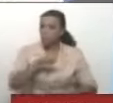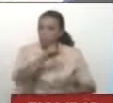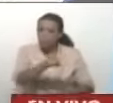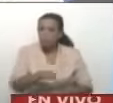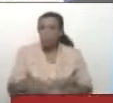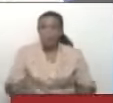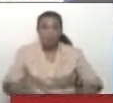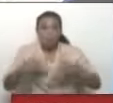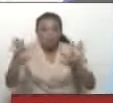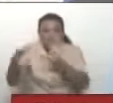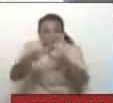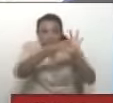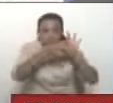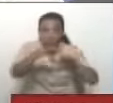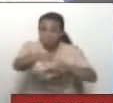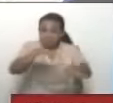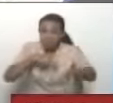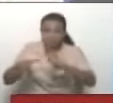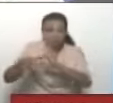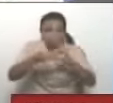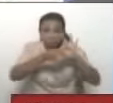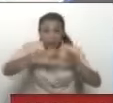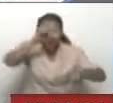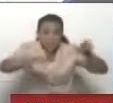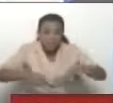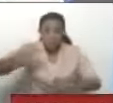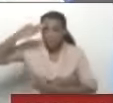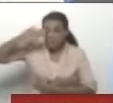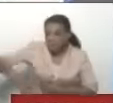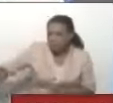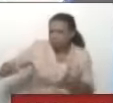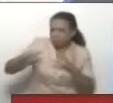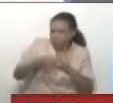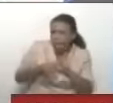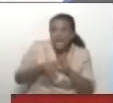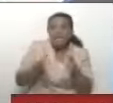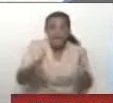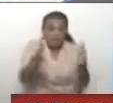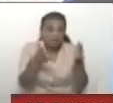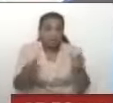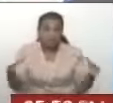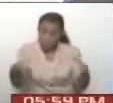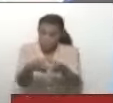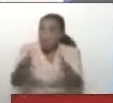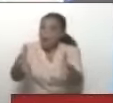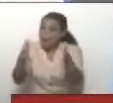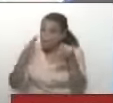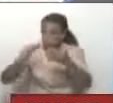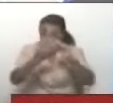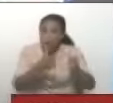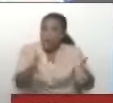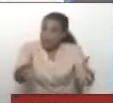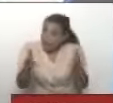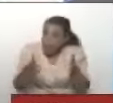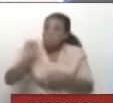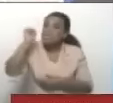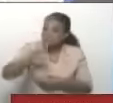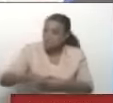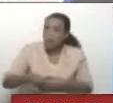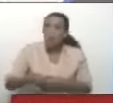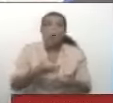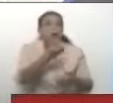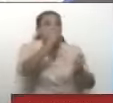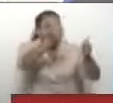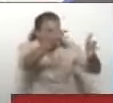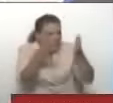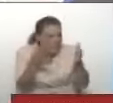Máxima unión y movilización cívico-militar. Que el equipo gana. Y vamos a ganar. Por las